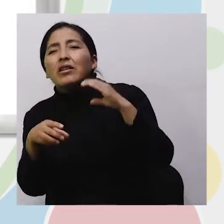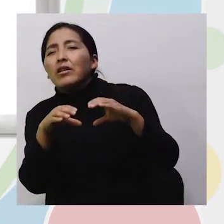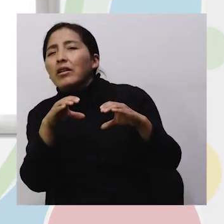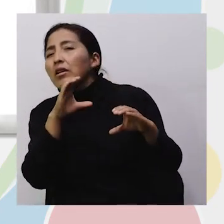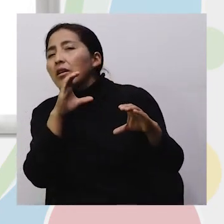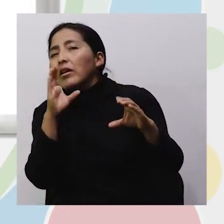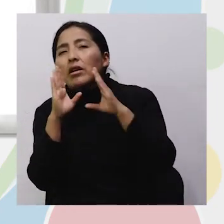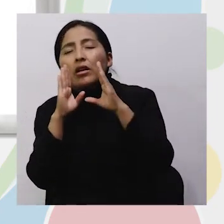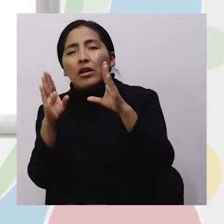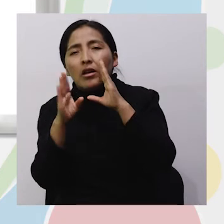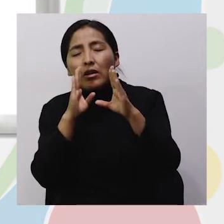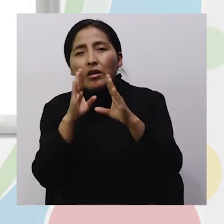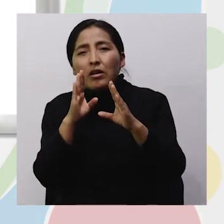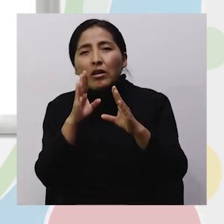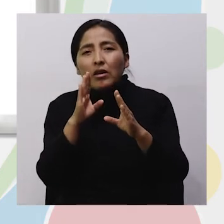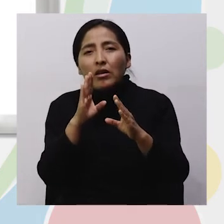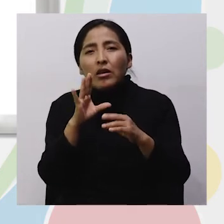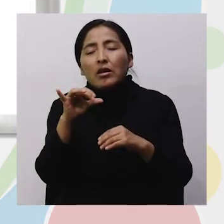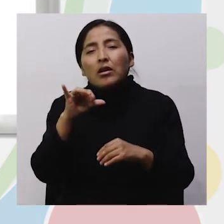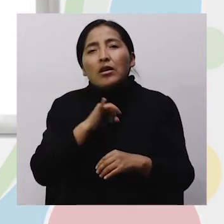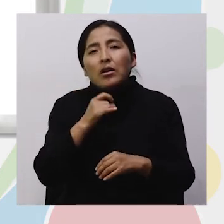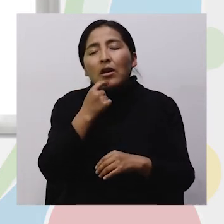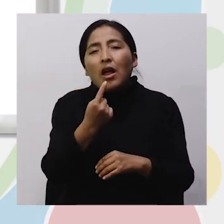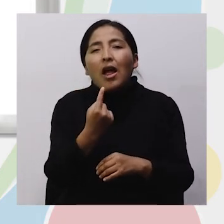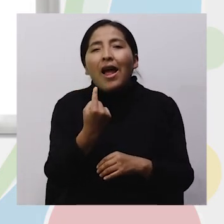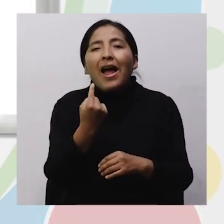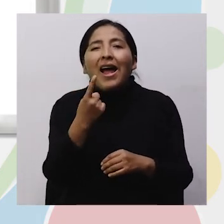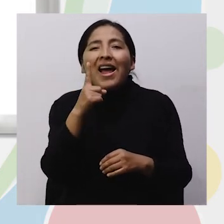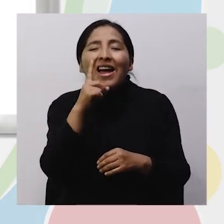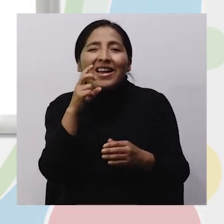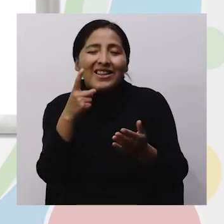¿Qué? Me voy a dar una vuelta a la manzana